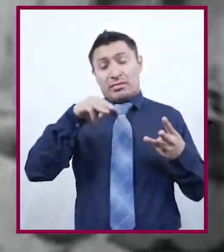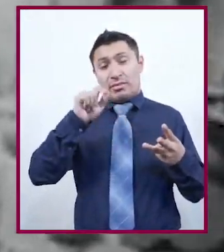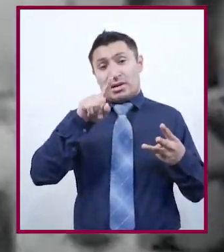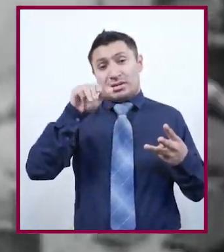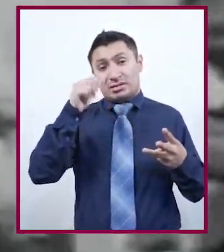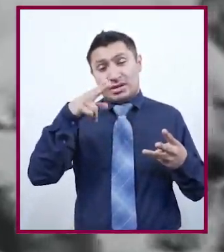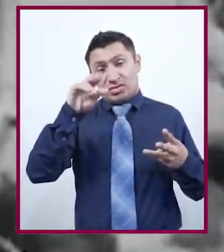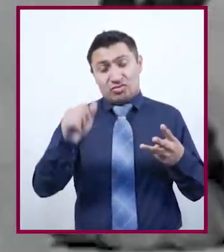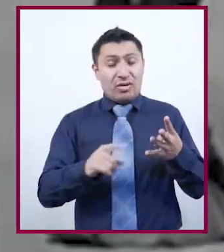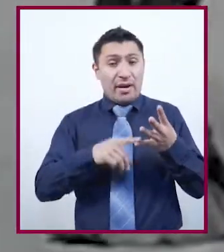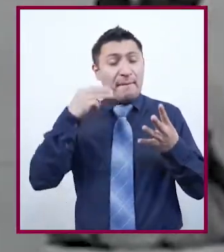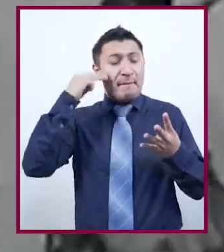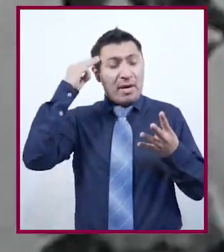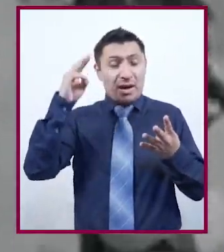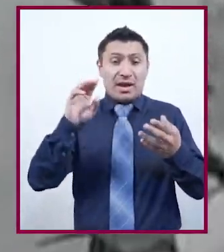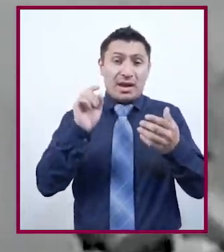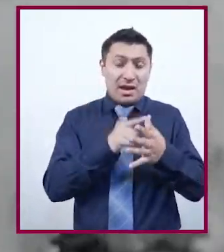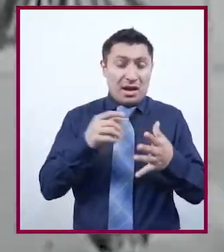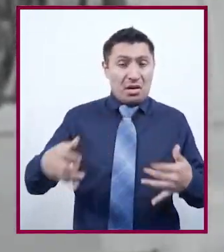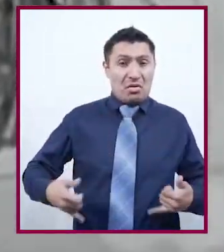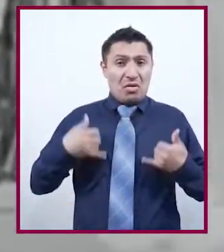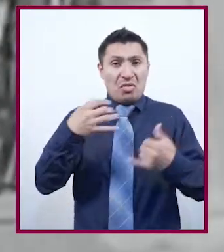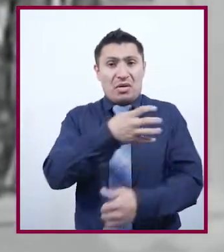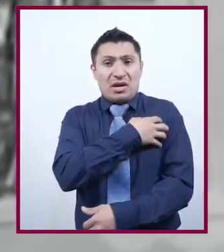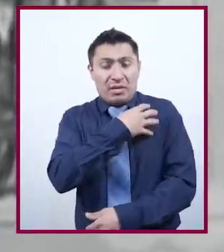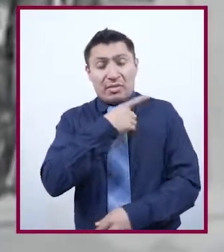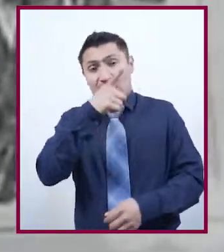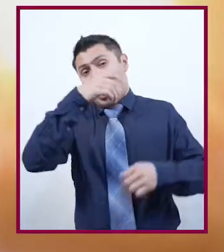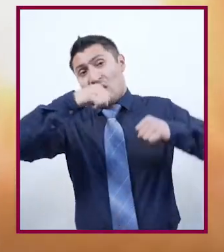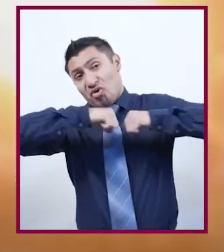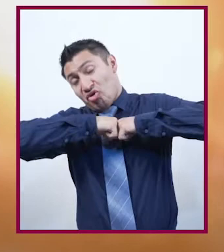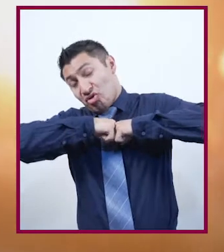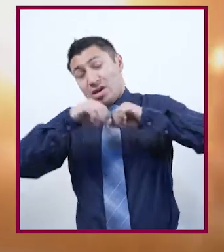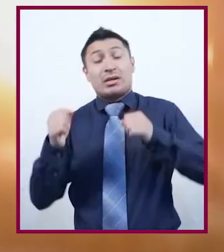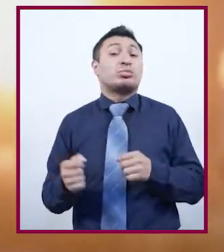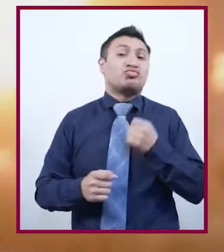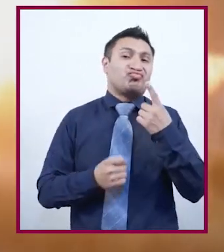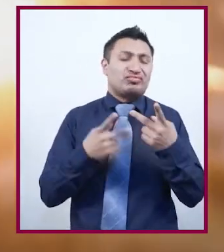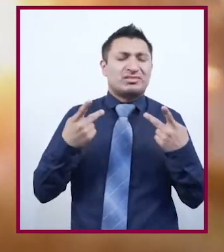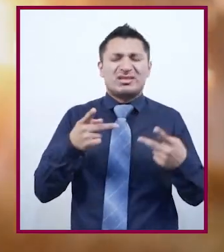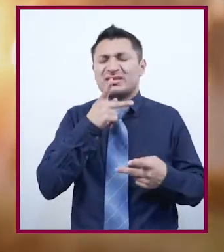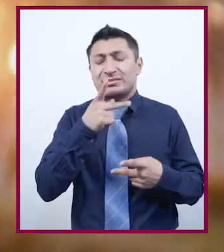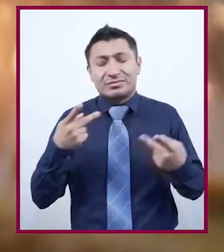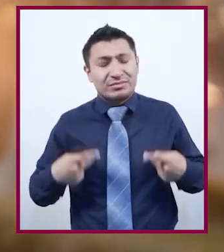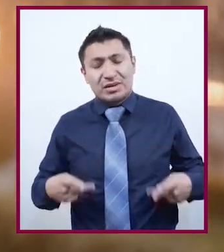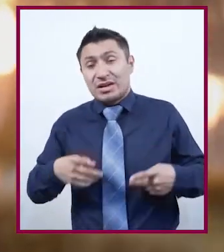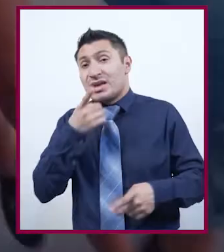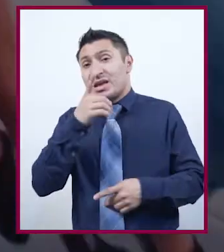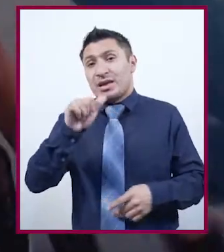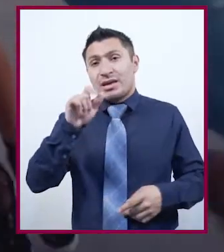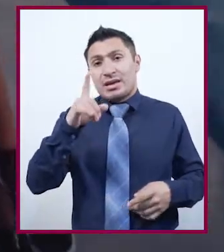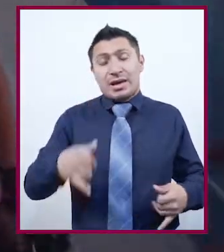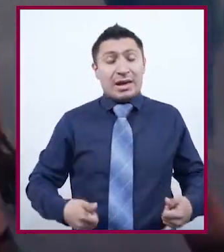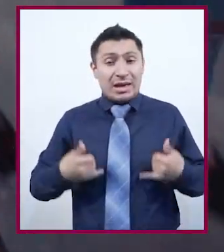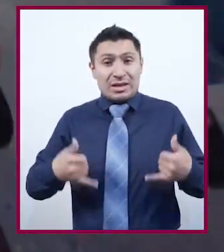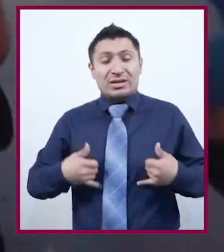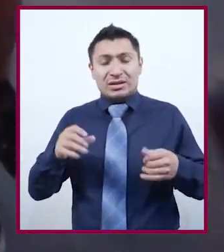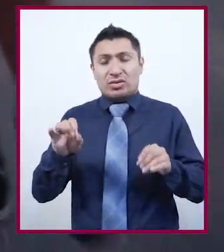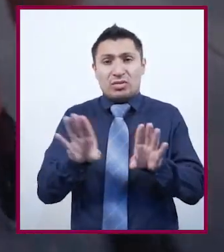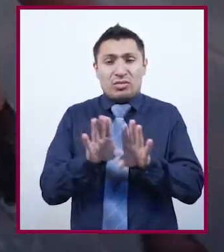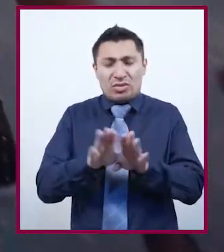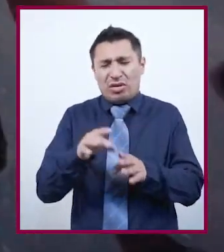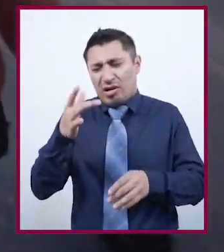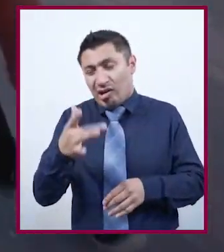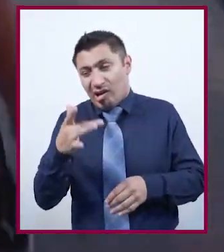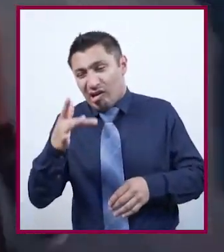masagua, maya o joven de la capital de la frontera. Por cierto, algunas personas asocian la palabra adolescente con